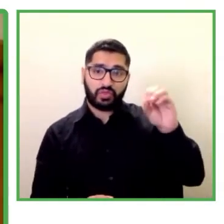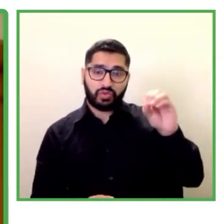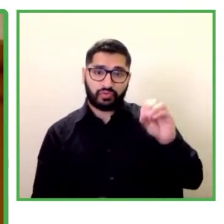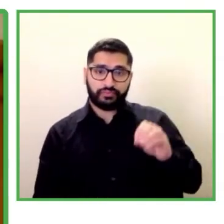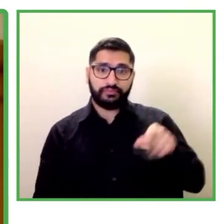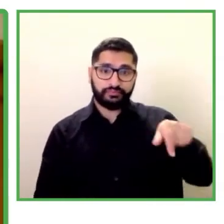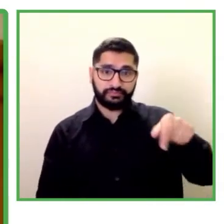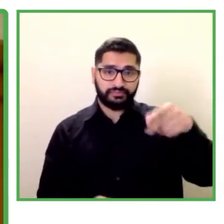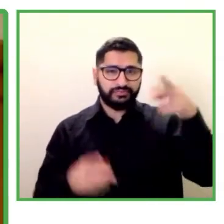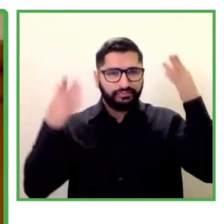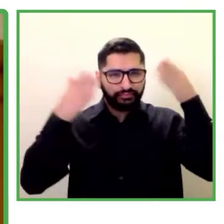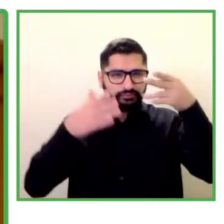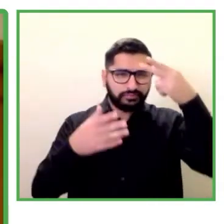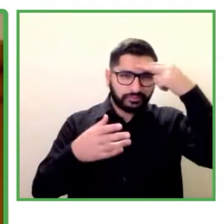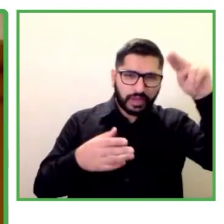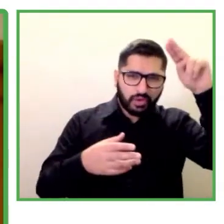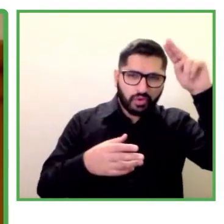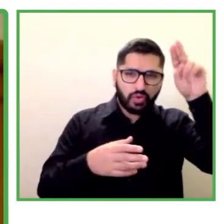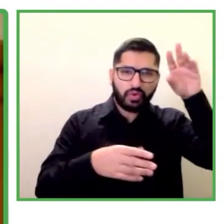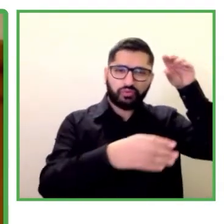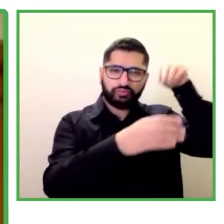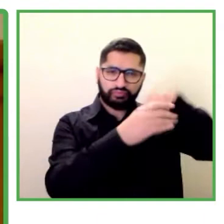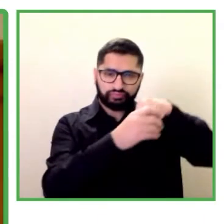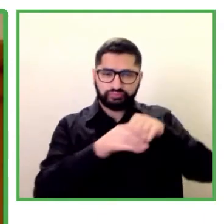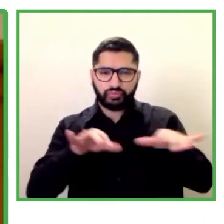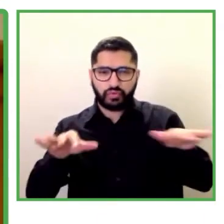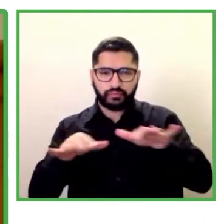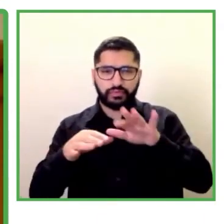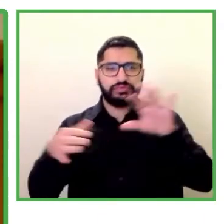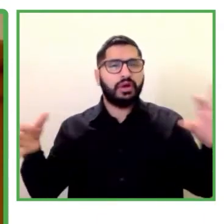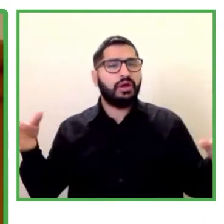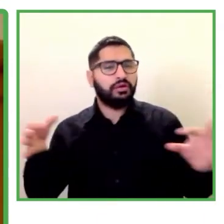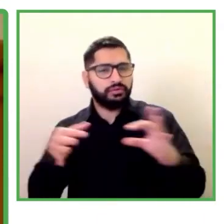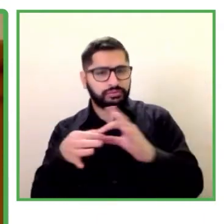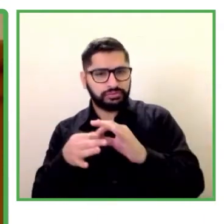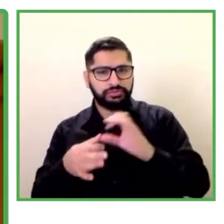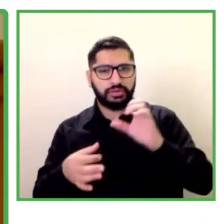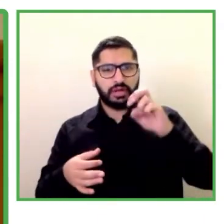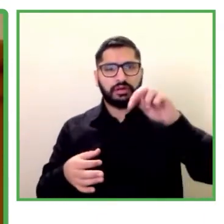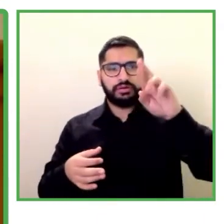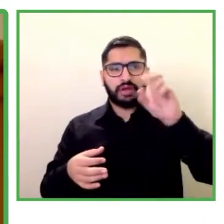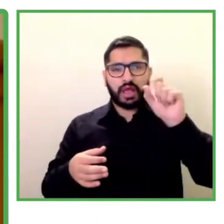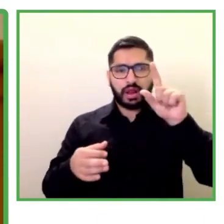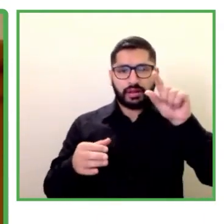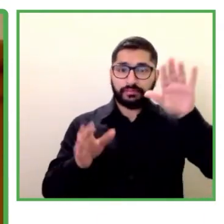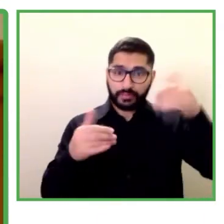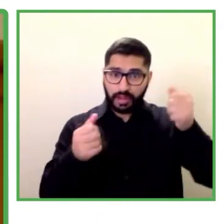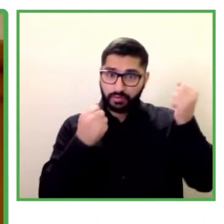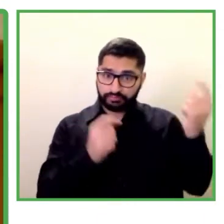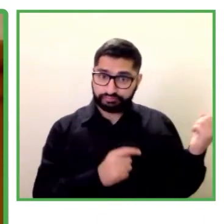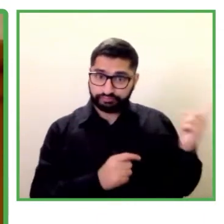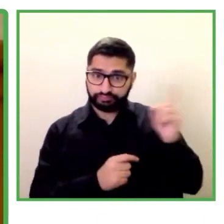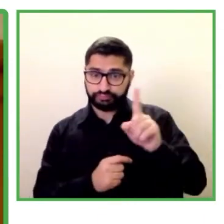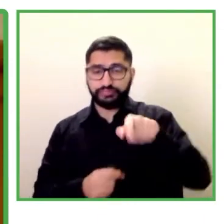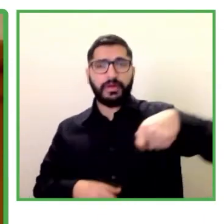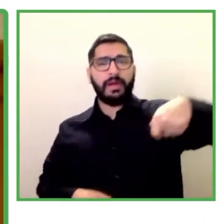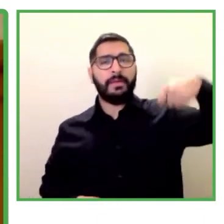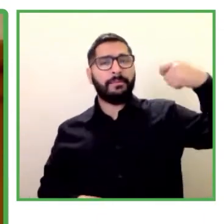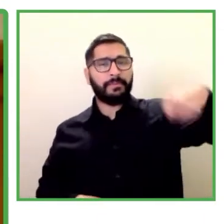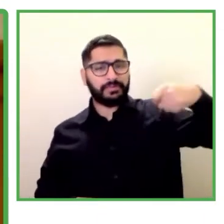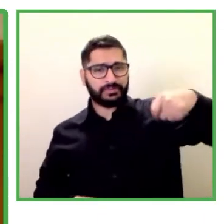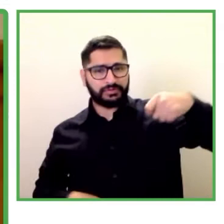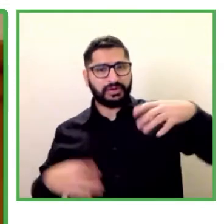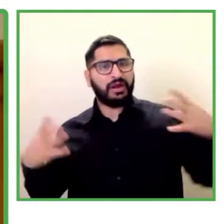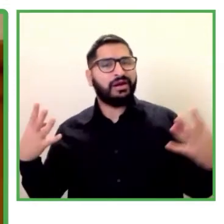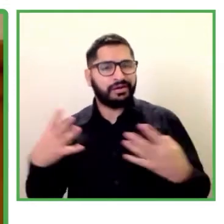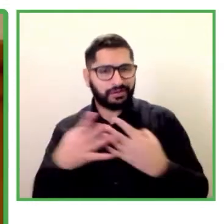ejecutivo de la Alianza Entrale y actualmente también es presidente de la red ciberamericana de empresas inclusivas como les decía dirige la